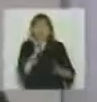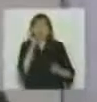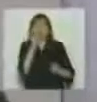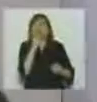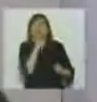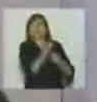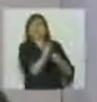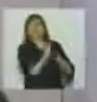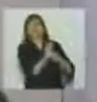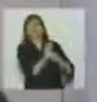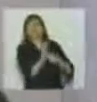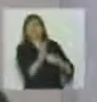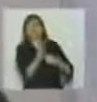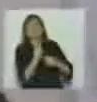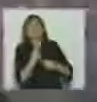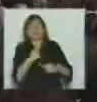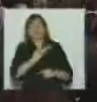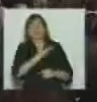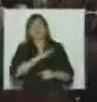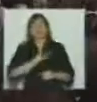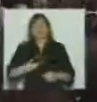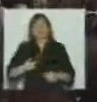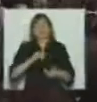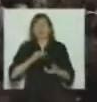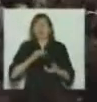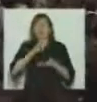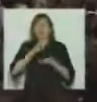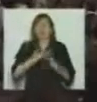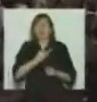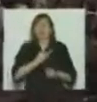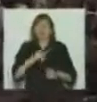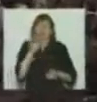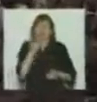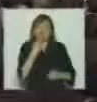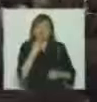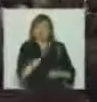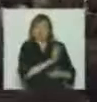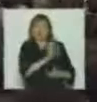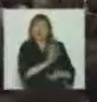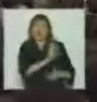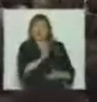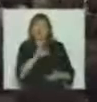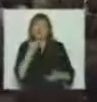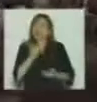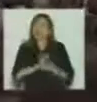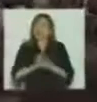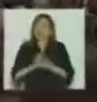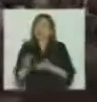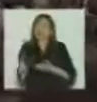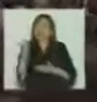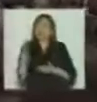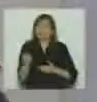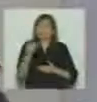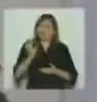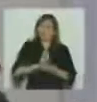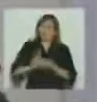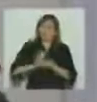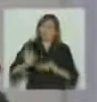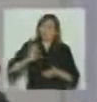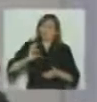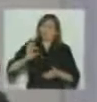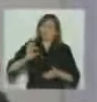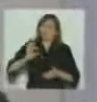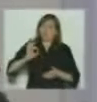las actitudes del gobierno y no vean estas otras cosas que han sucedido en los últimos tiempos en la República